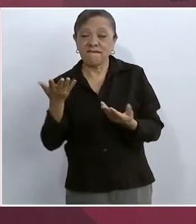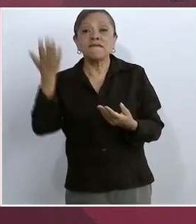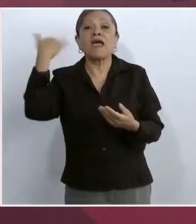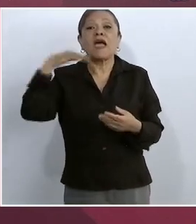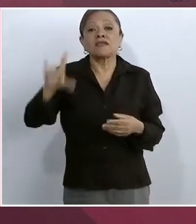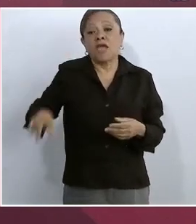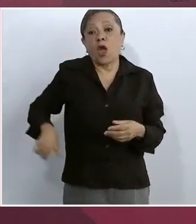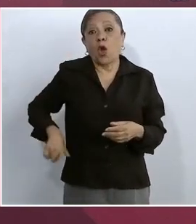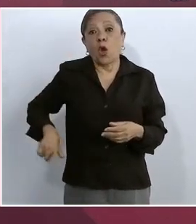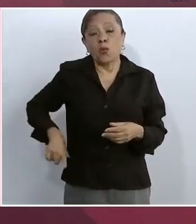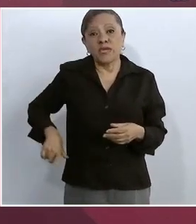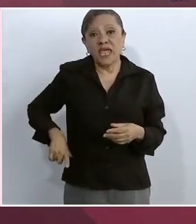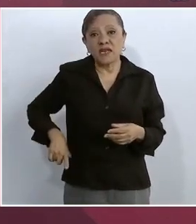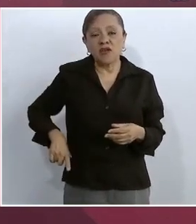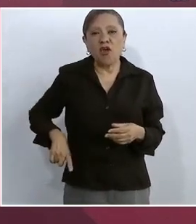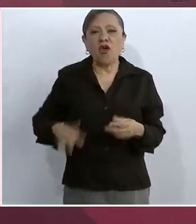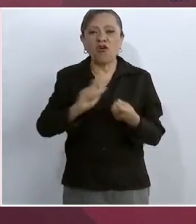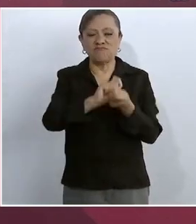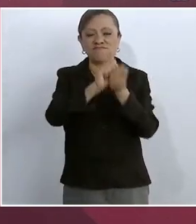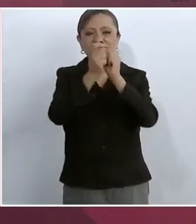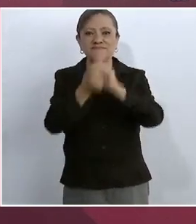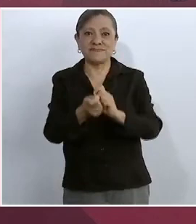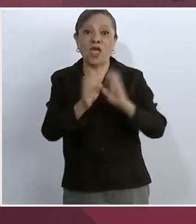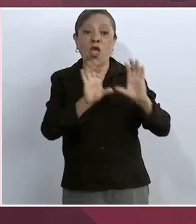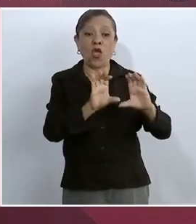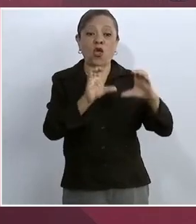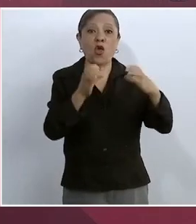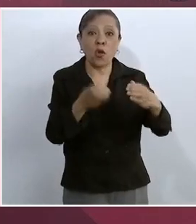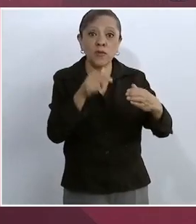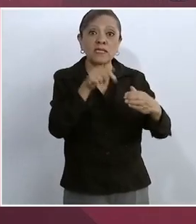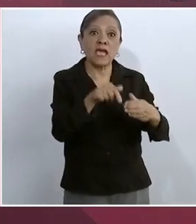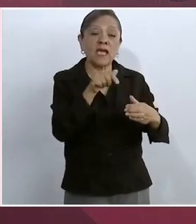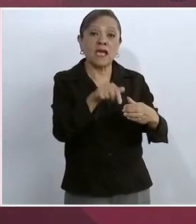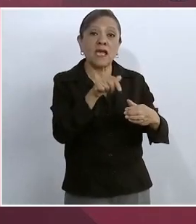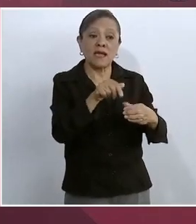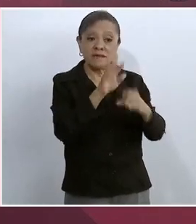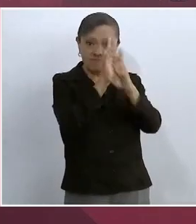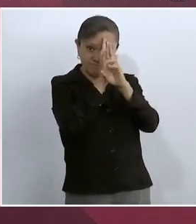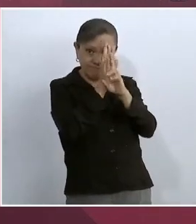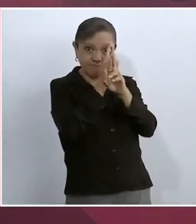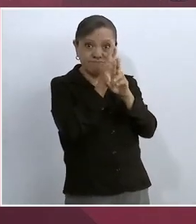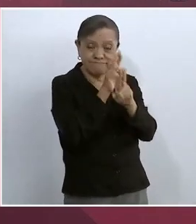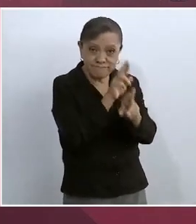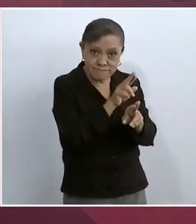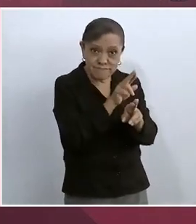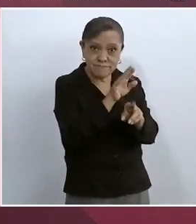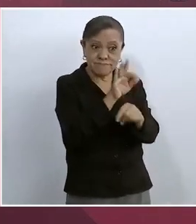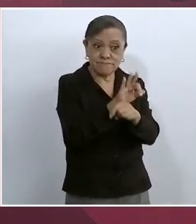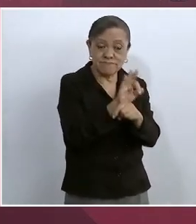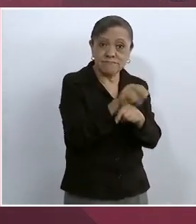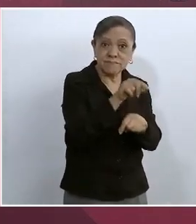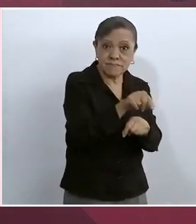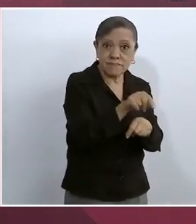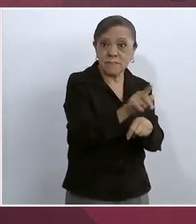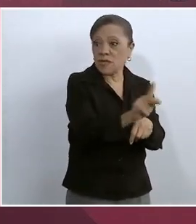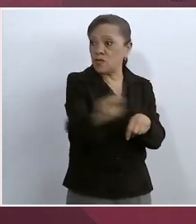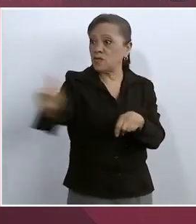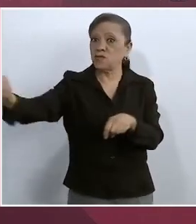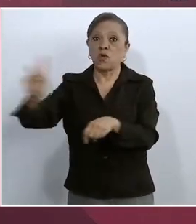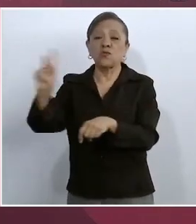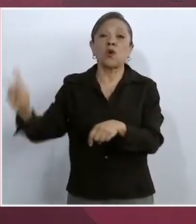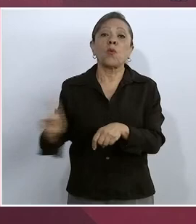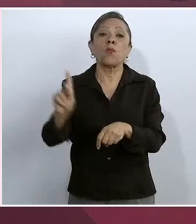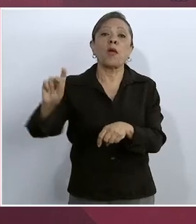al servicio de una minoría y al pueblo se le daba la espalda,